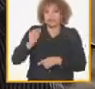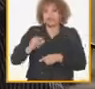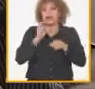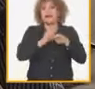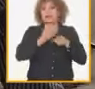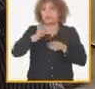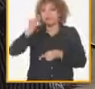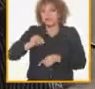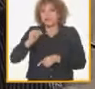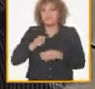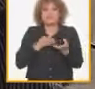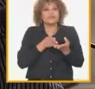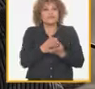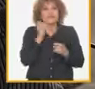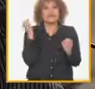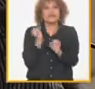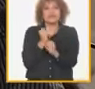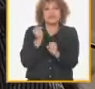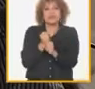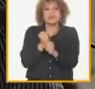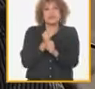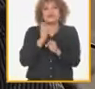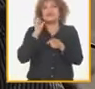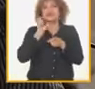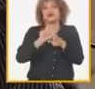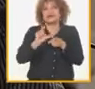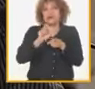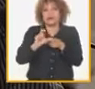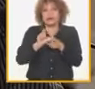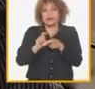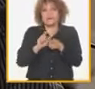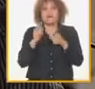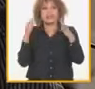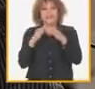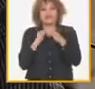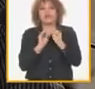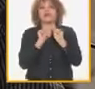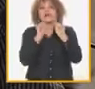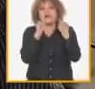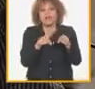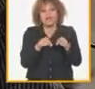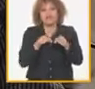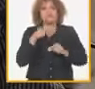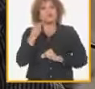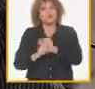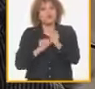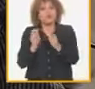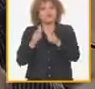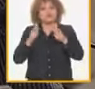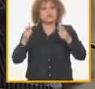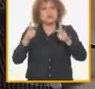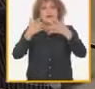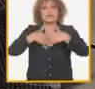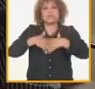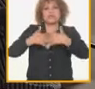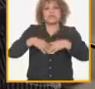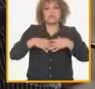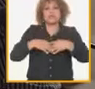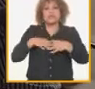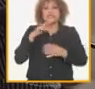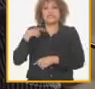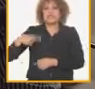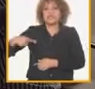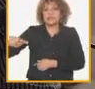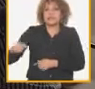trabajador se quede en el campo vive en el campo permite en el campo y se empodere cada día más y generaciones para generaciones pueda quedarse en el campo